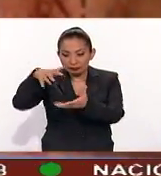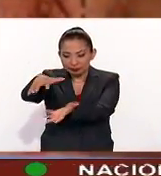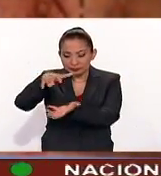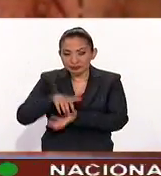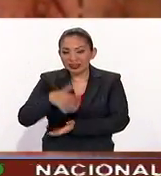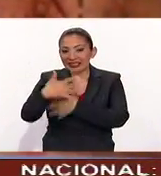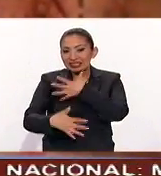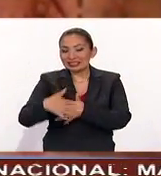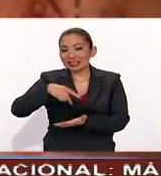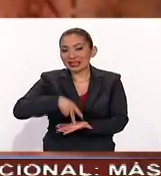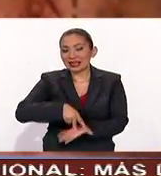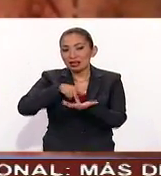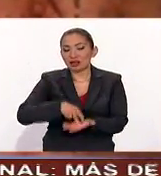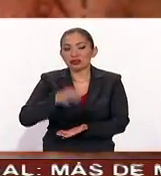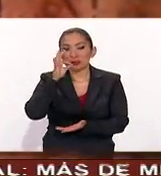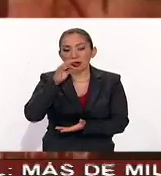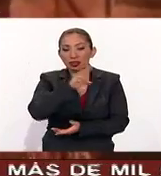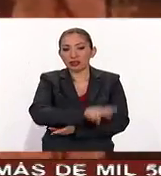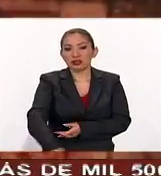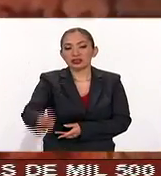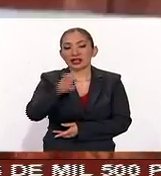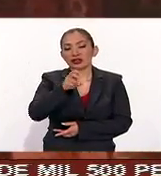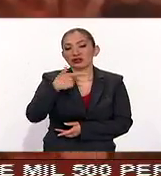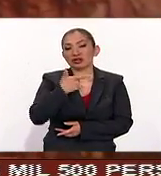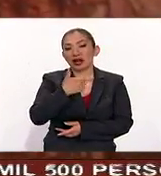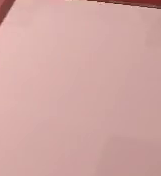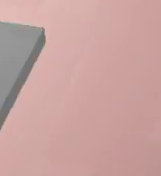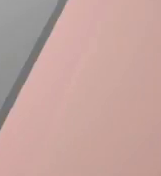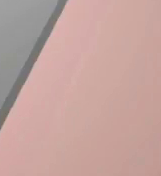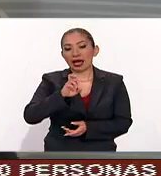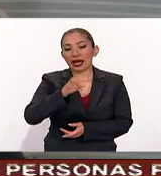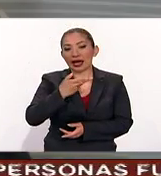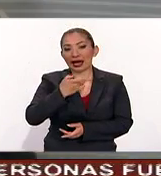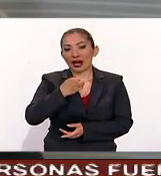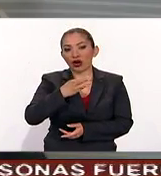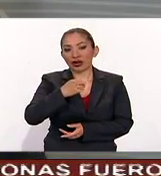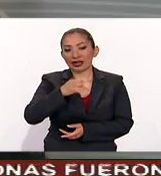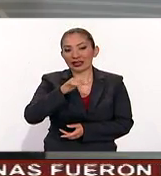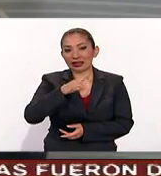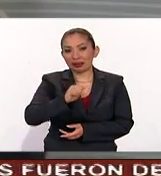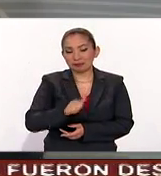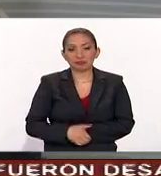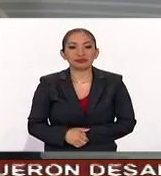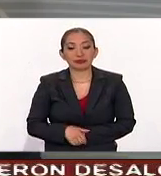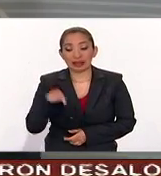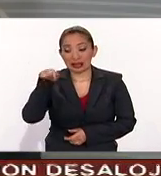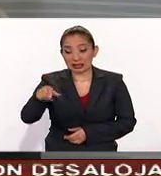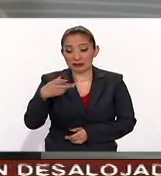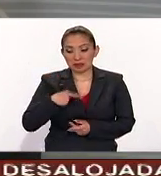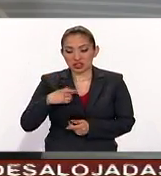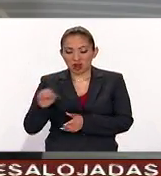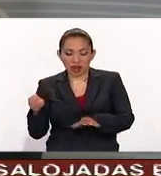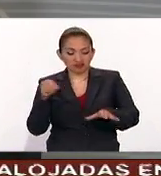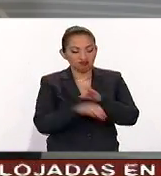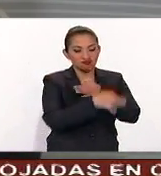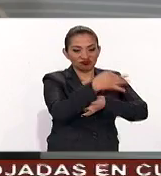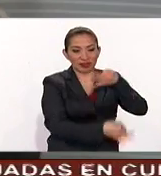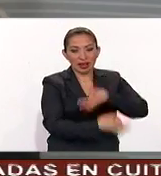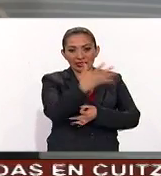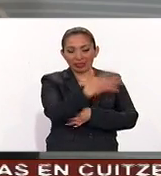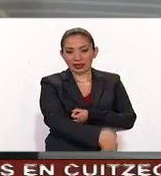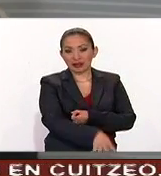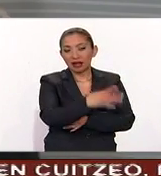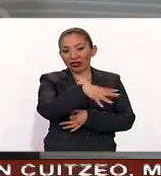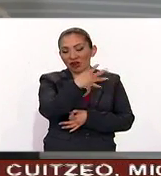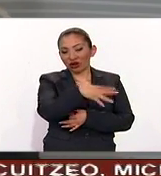15 kilos de marihuana y 200 gramos de heroína. Los indiciados fueron consignados ante el juzgado décimo cuarto